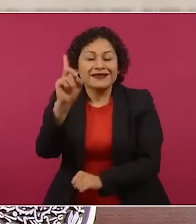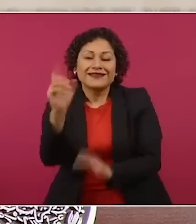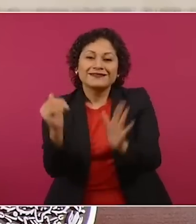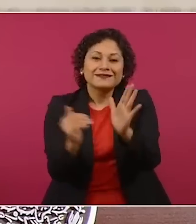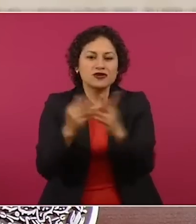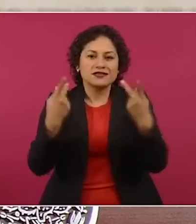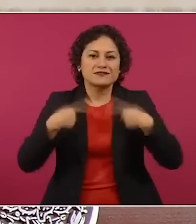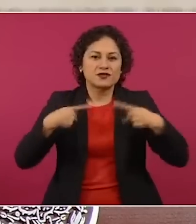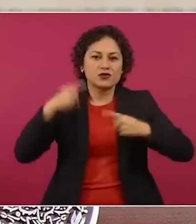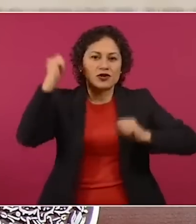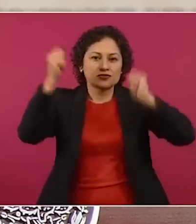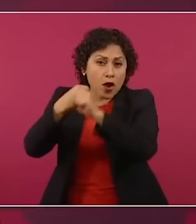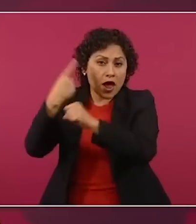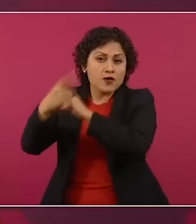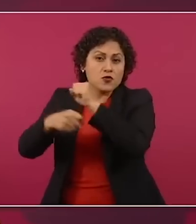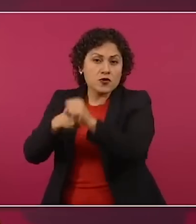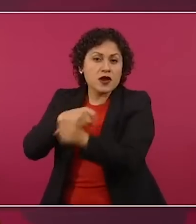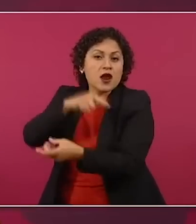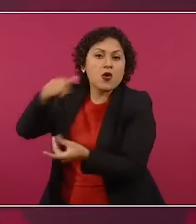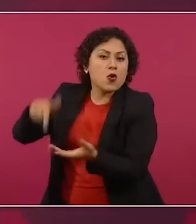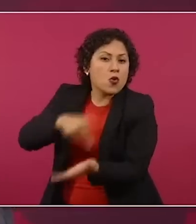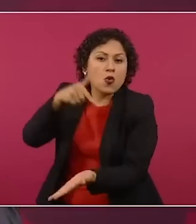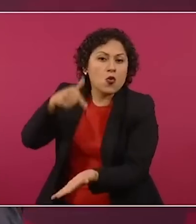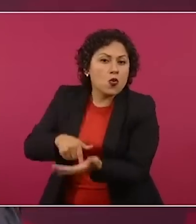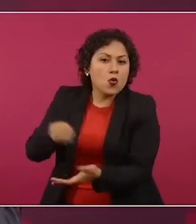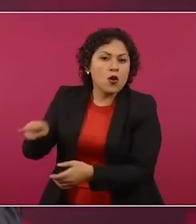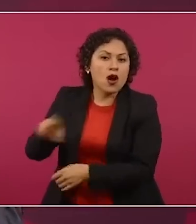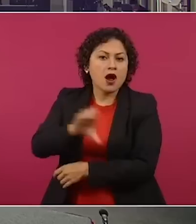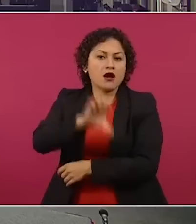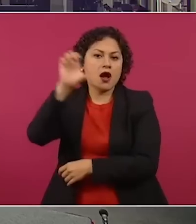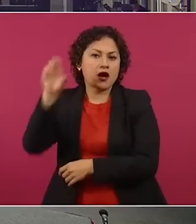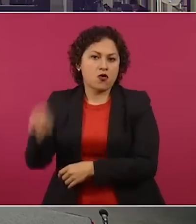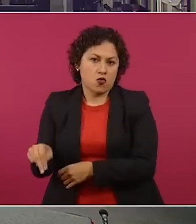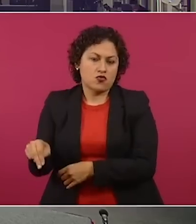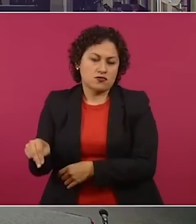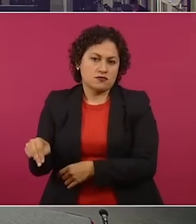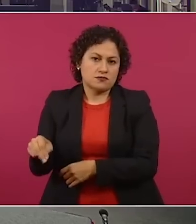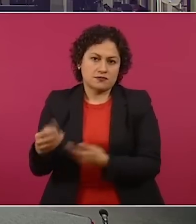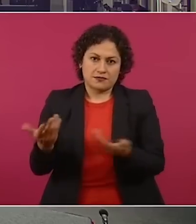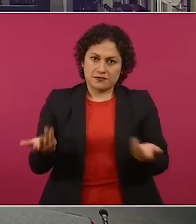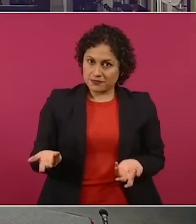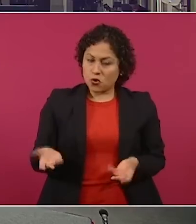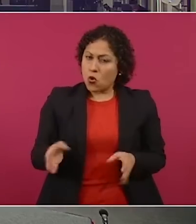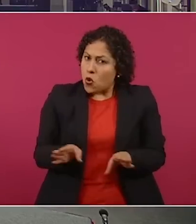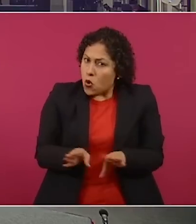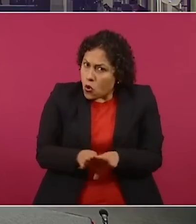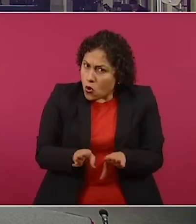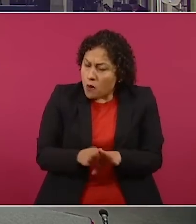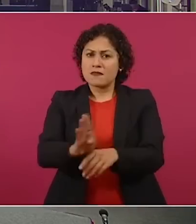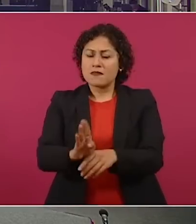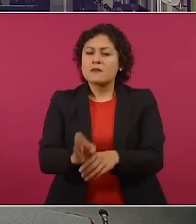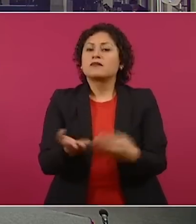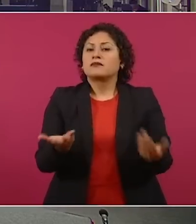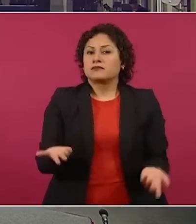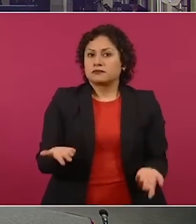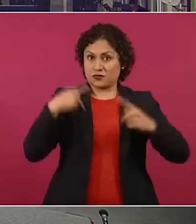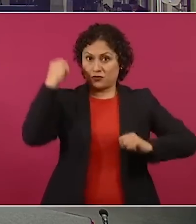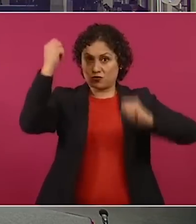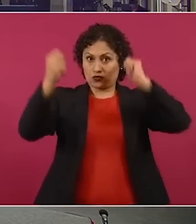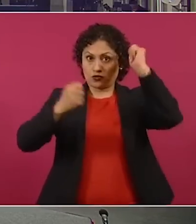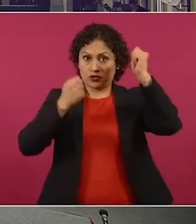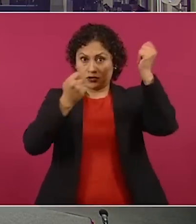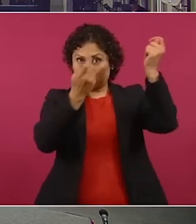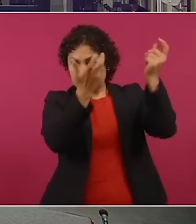a Cancún, lo que significa el que podamos bajar esos turistas, internarlos al